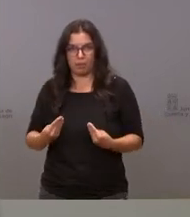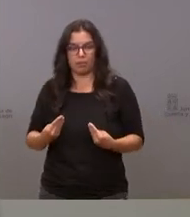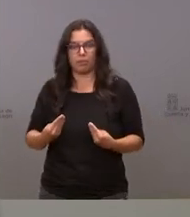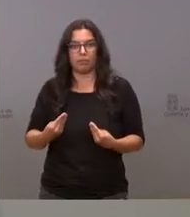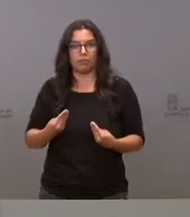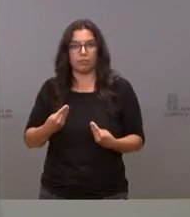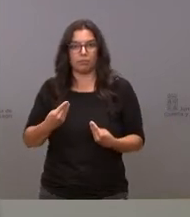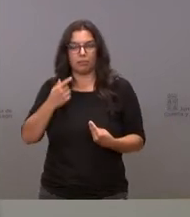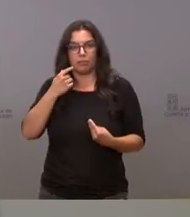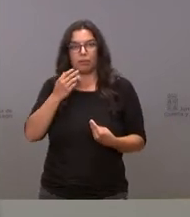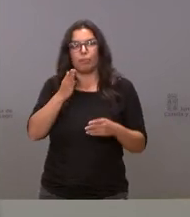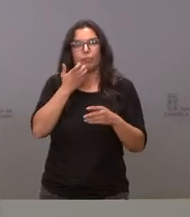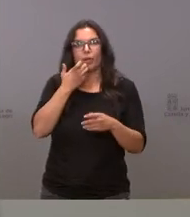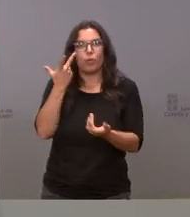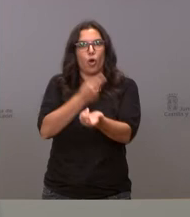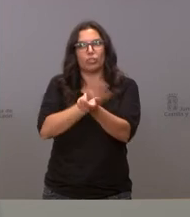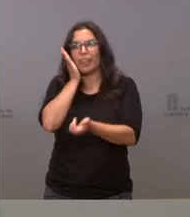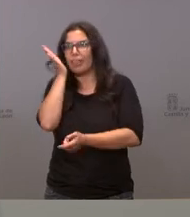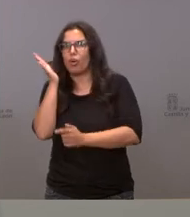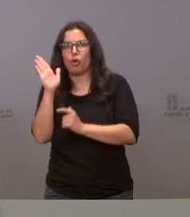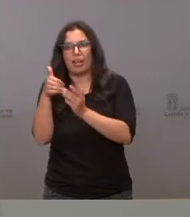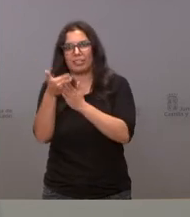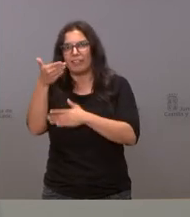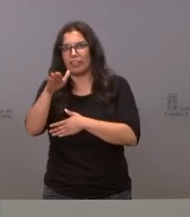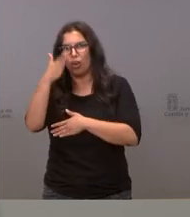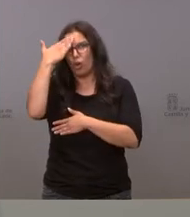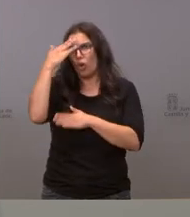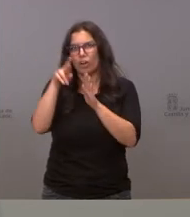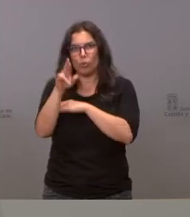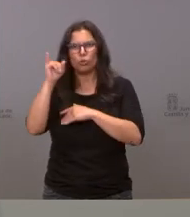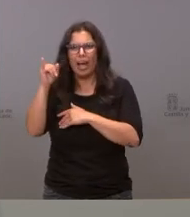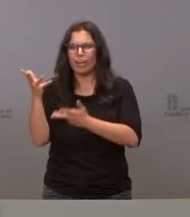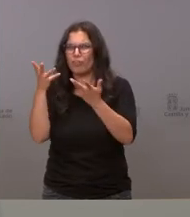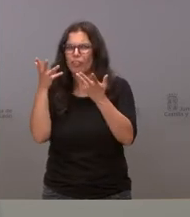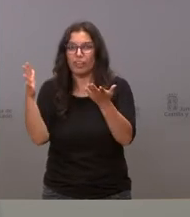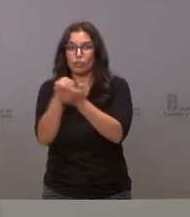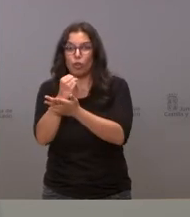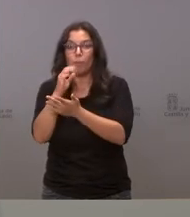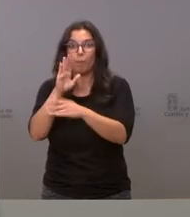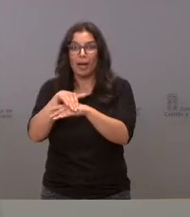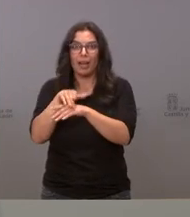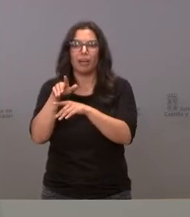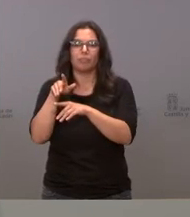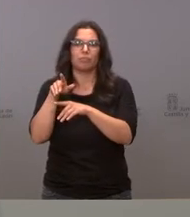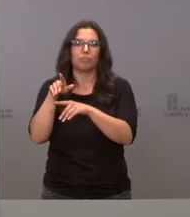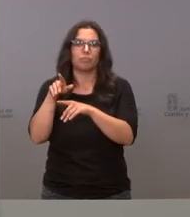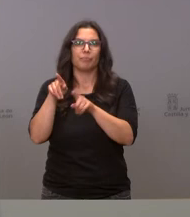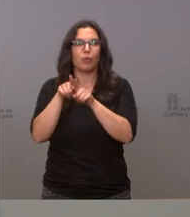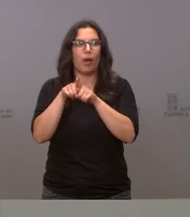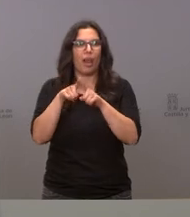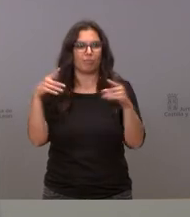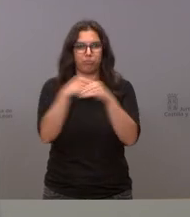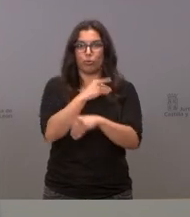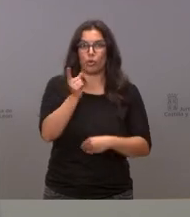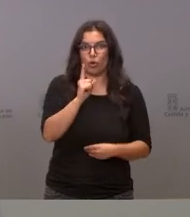utilizar la sedación terminal de forma juiciosa por falta de recursos por tanto no es que haya colisión es